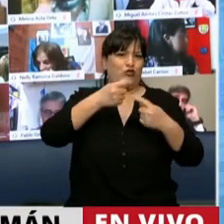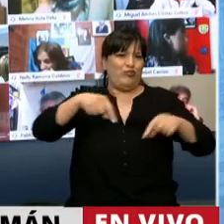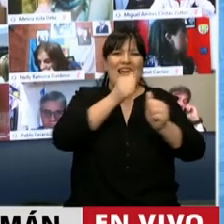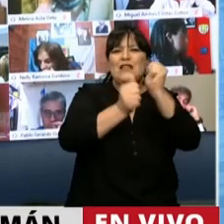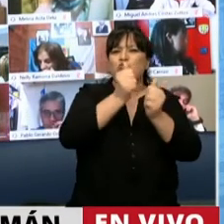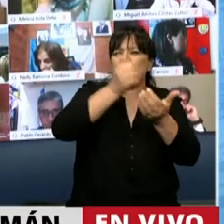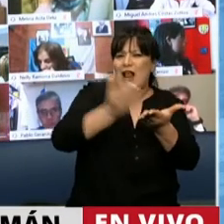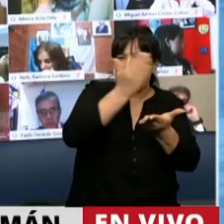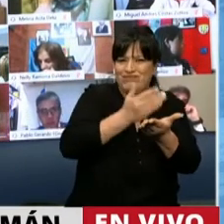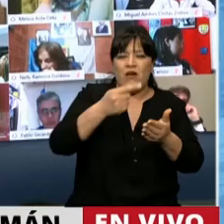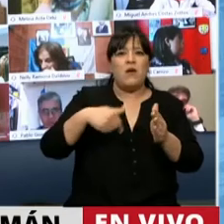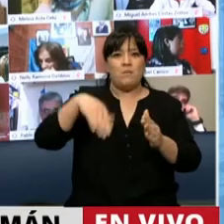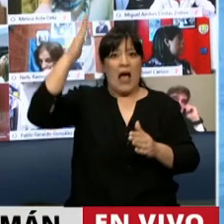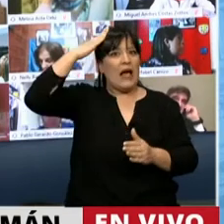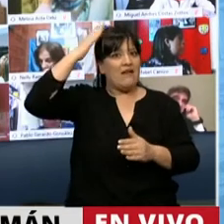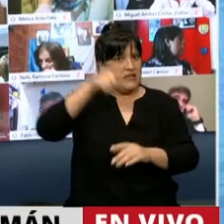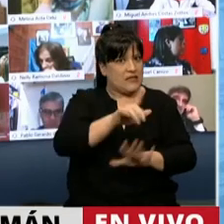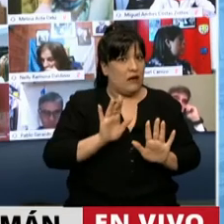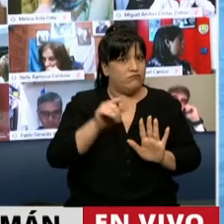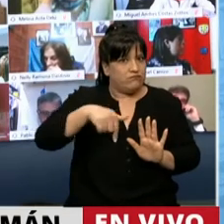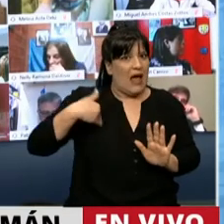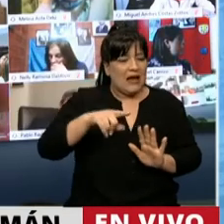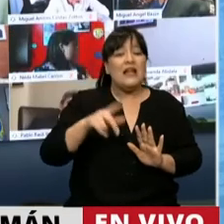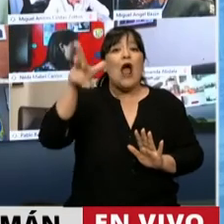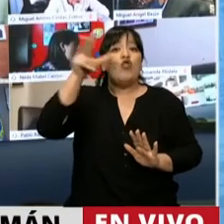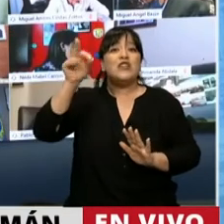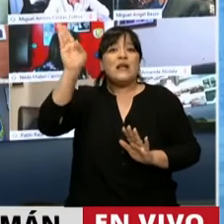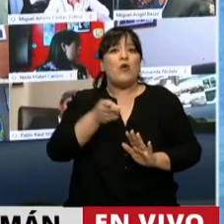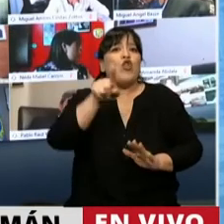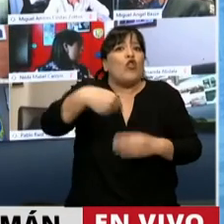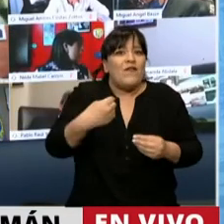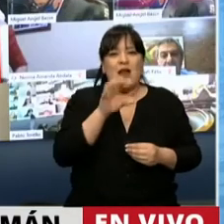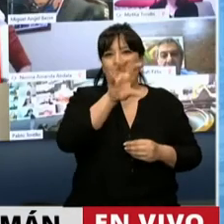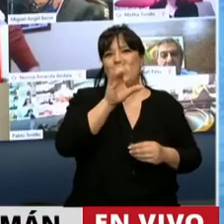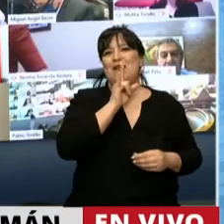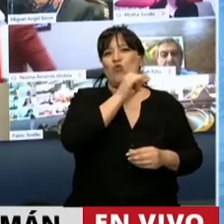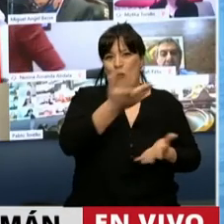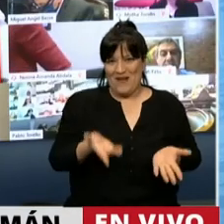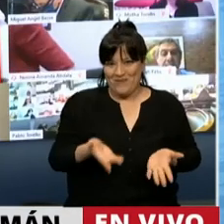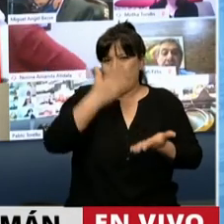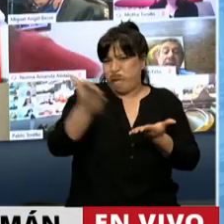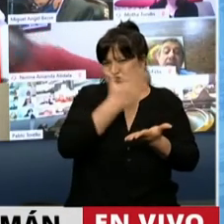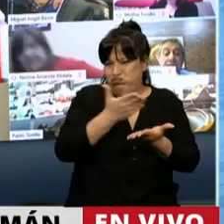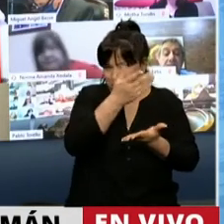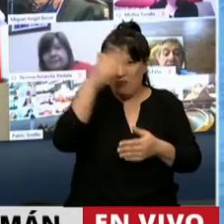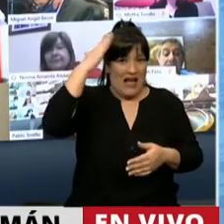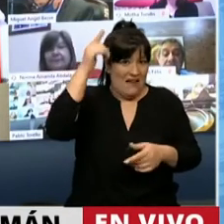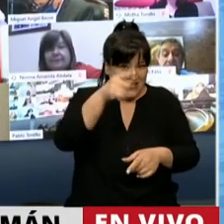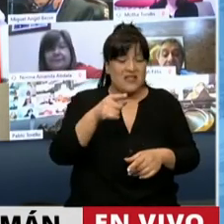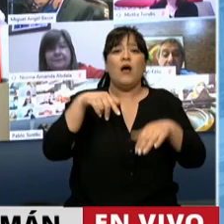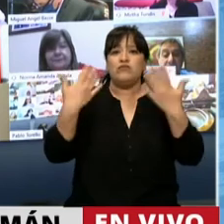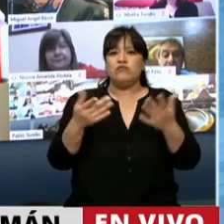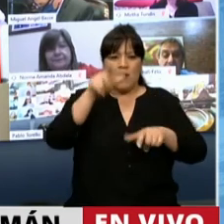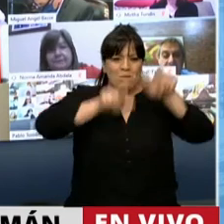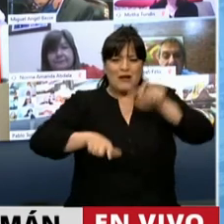Y de esa producción, el 80% se produce en nuestra provincia, Tucumán. Son muchos años que hemos dedicado a los